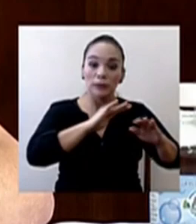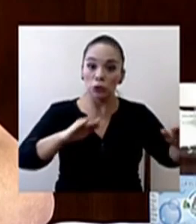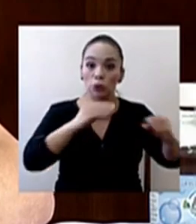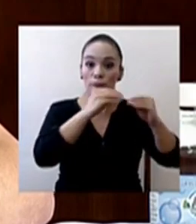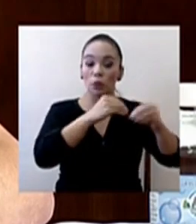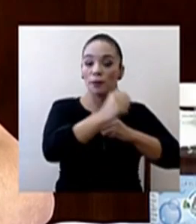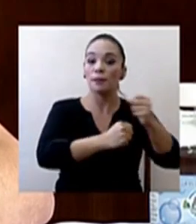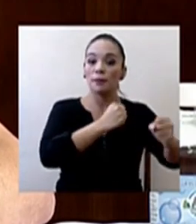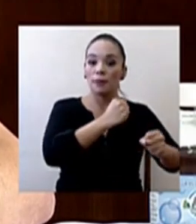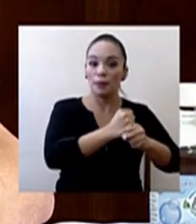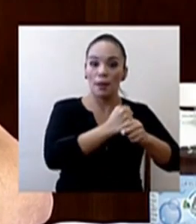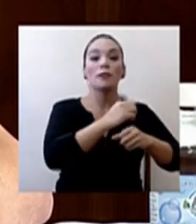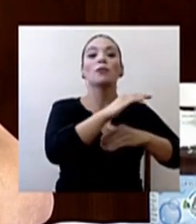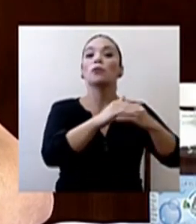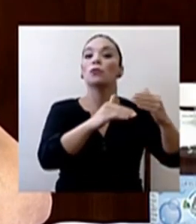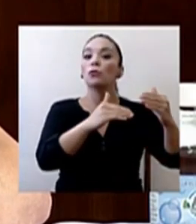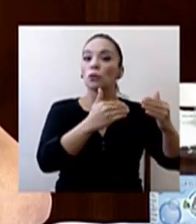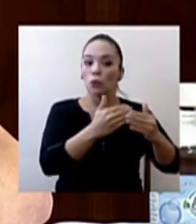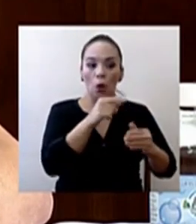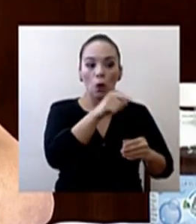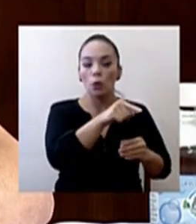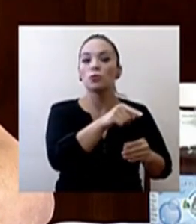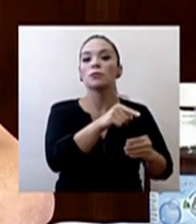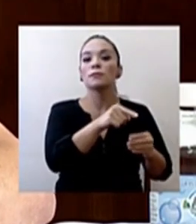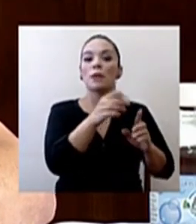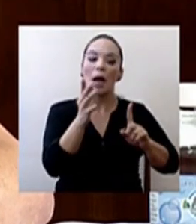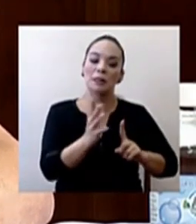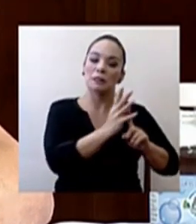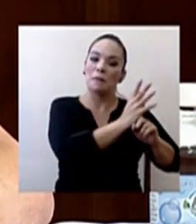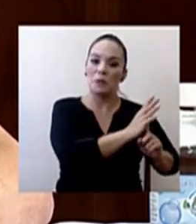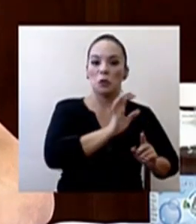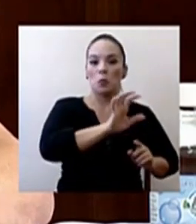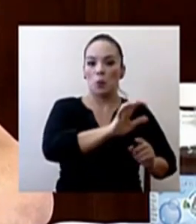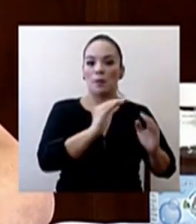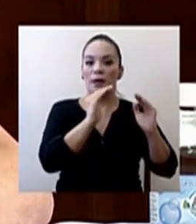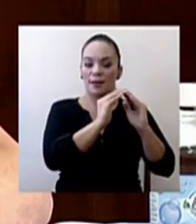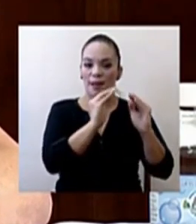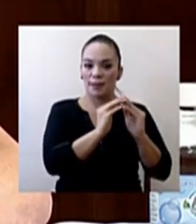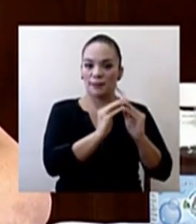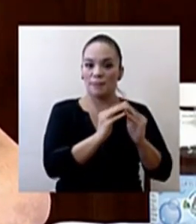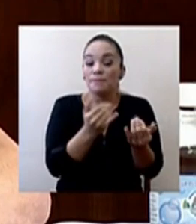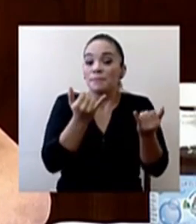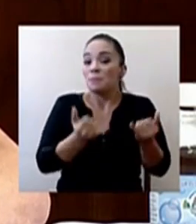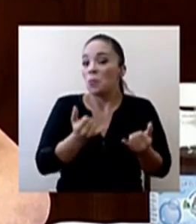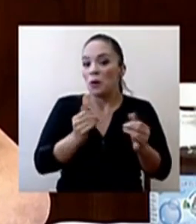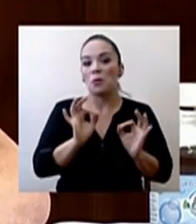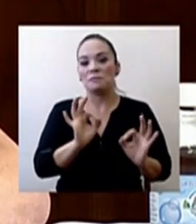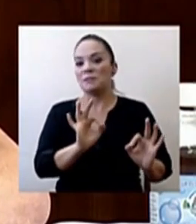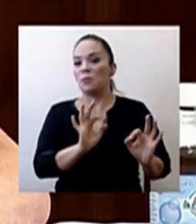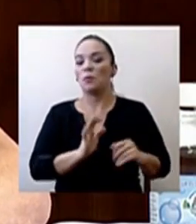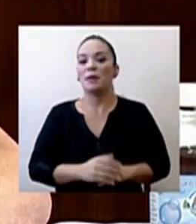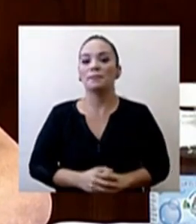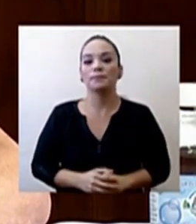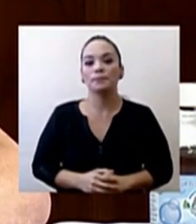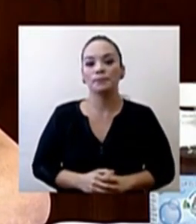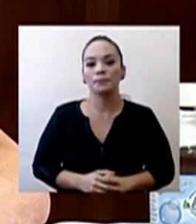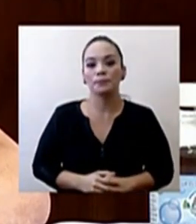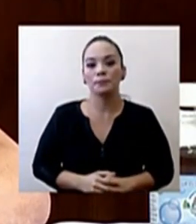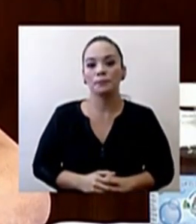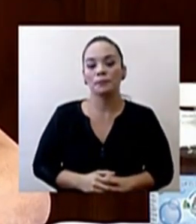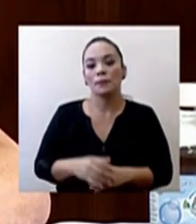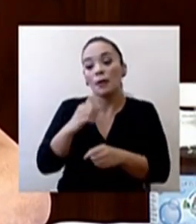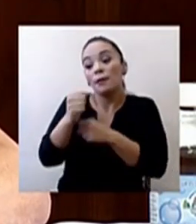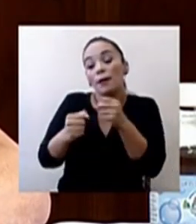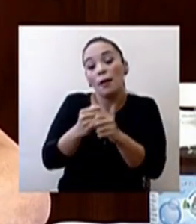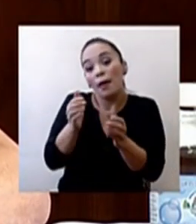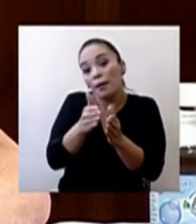pues, están haciendo el aislamiento en sus casas y por el momento están estables. Con relación a la edad, tal